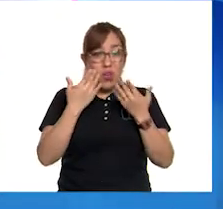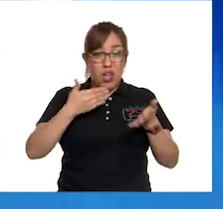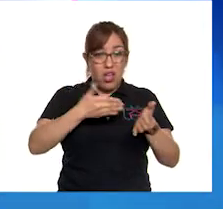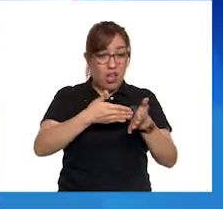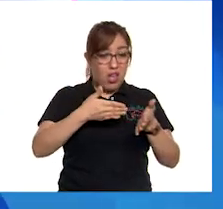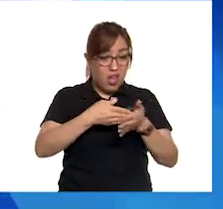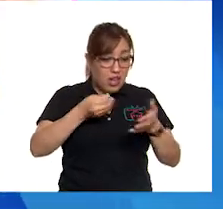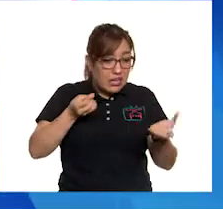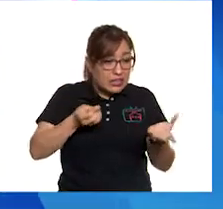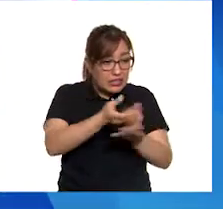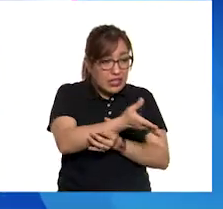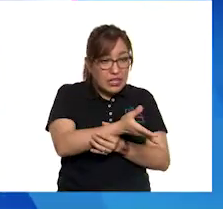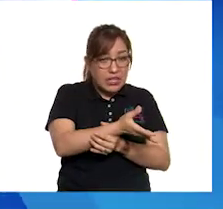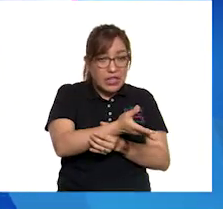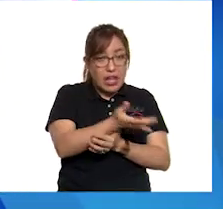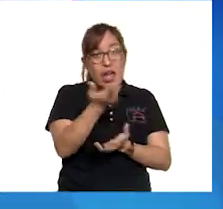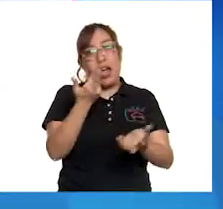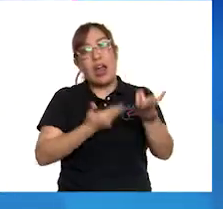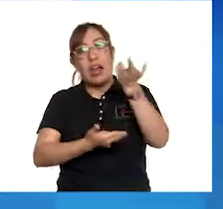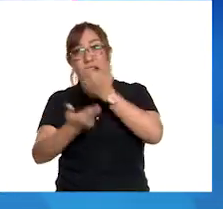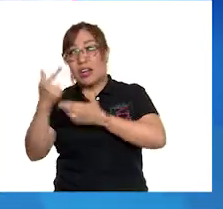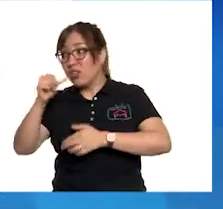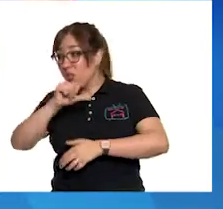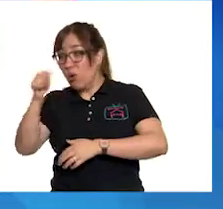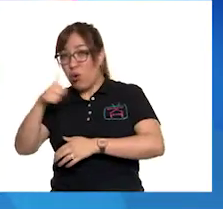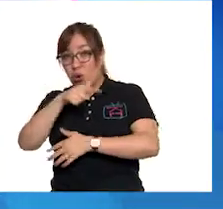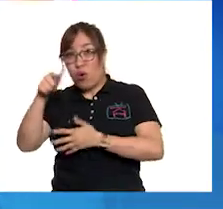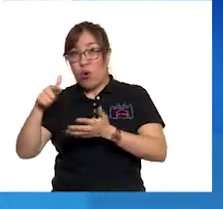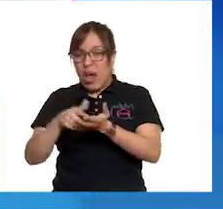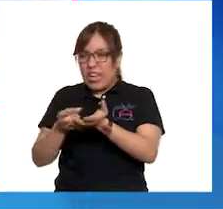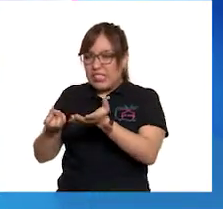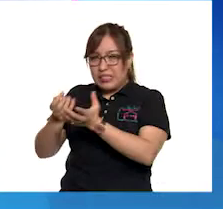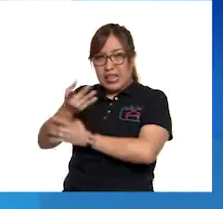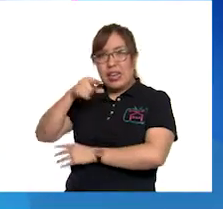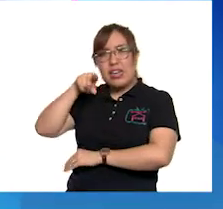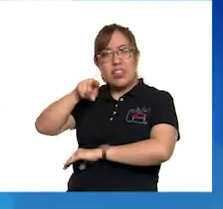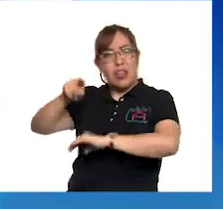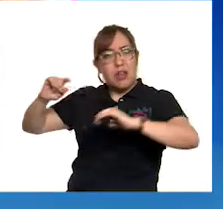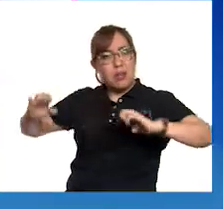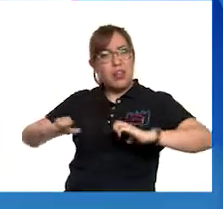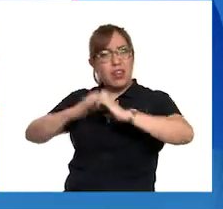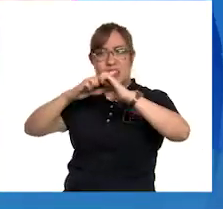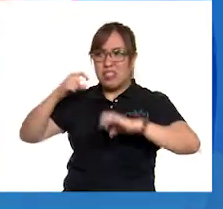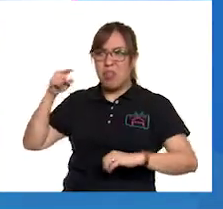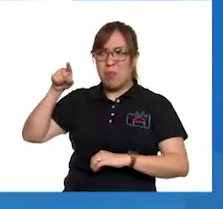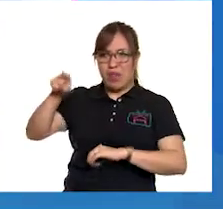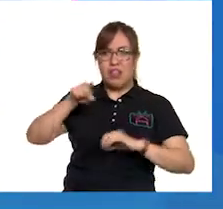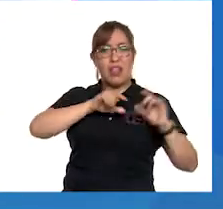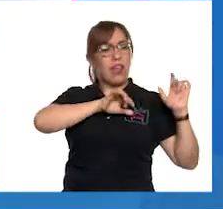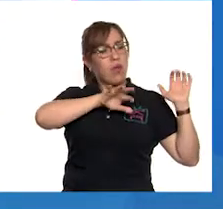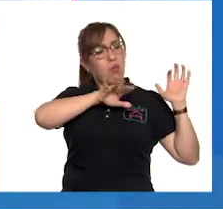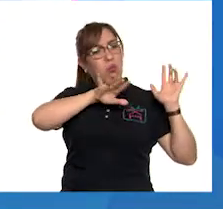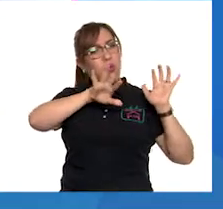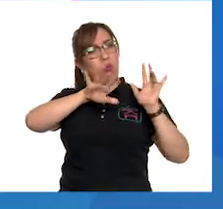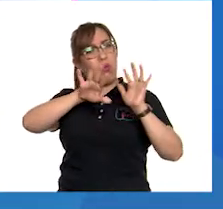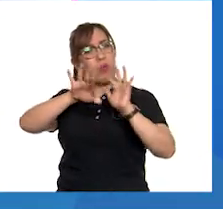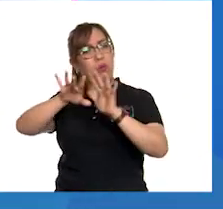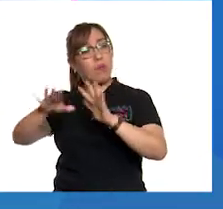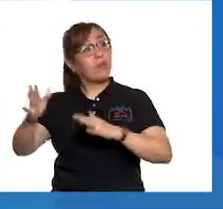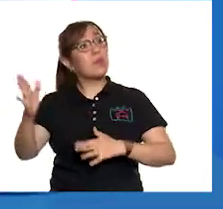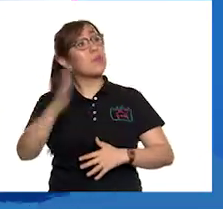Gritó enanito Marimandón. Y todos salieron por la salida de emergencia. ¡Qué buena idea, enanito